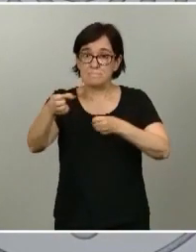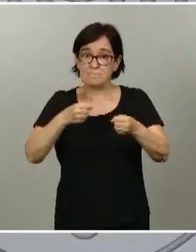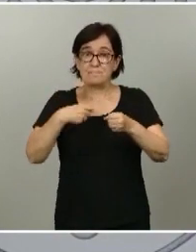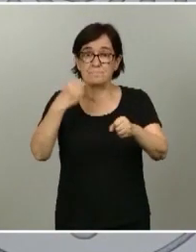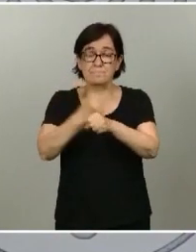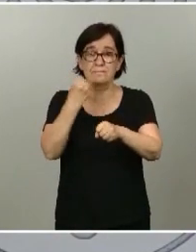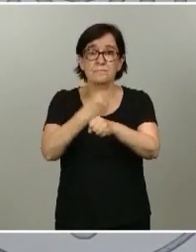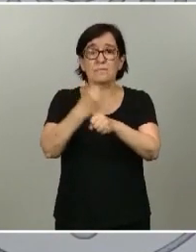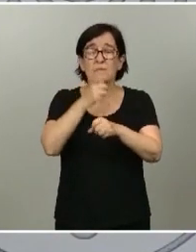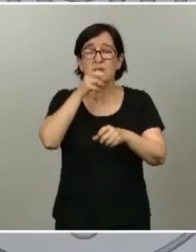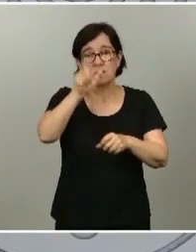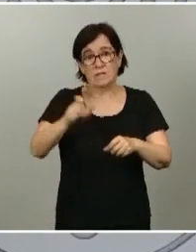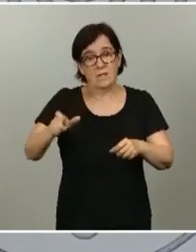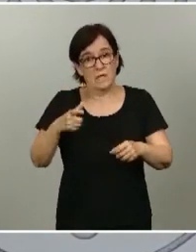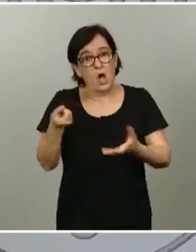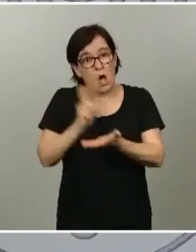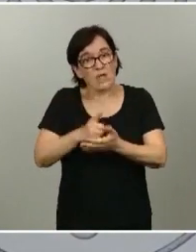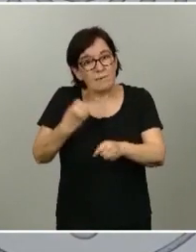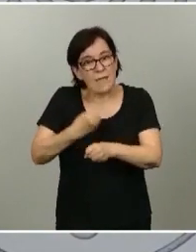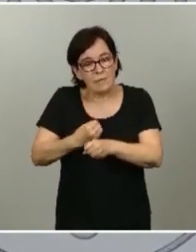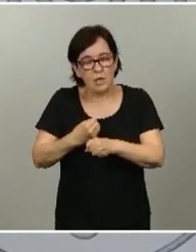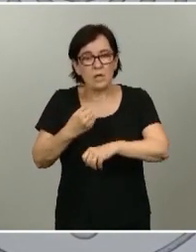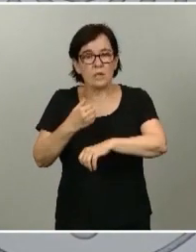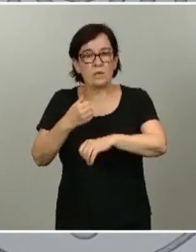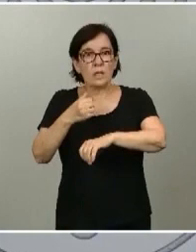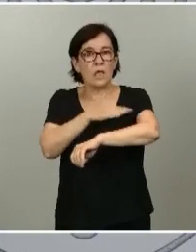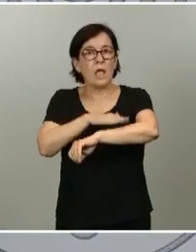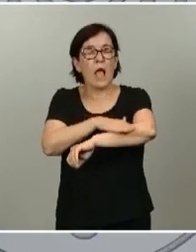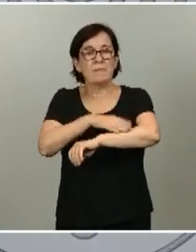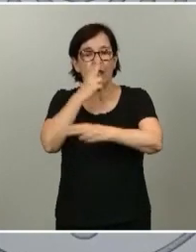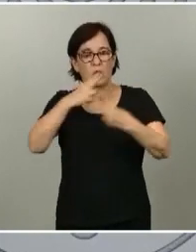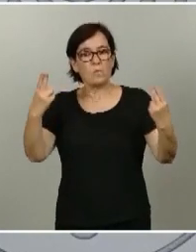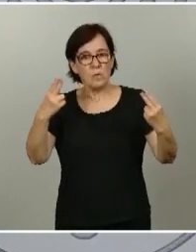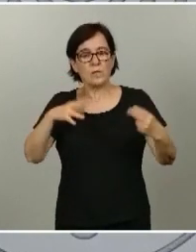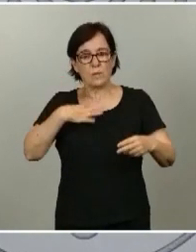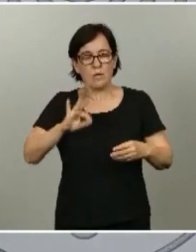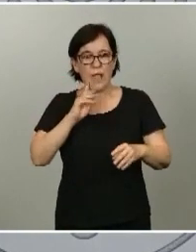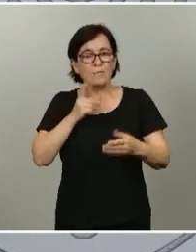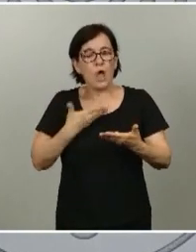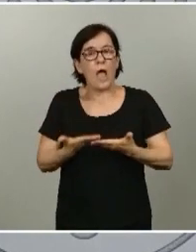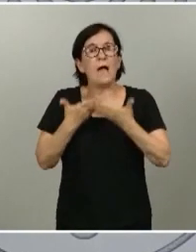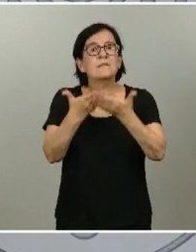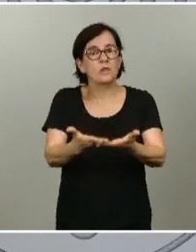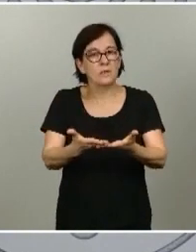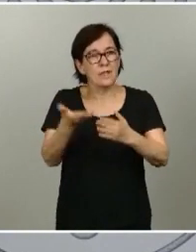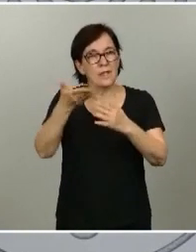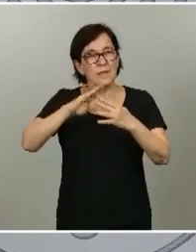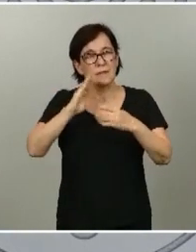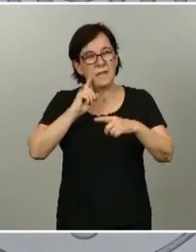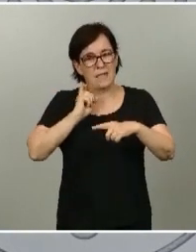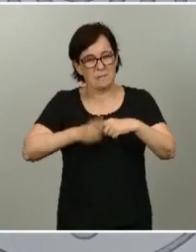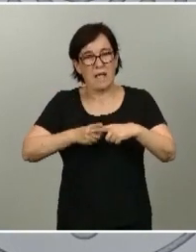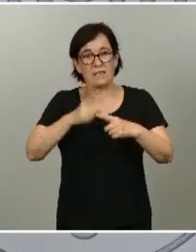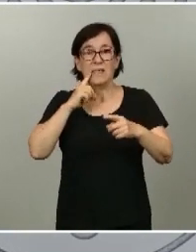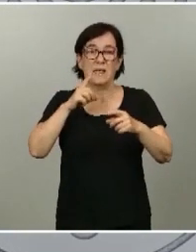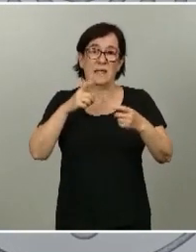que es de lo que se trata. Que desde las Administraciones Públicas podamos también ayudar a que esa parte del mercado laboral que